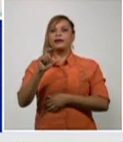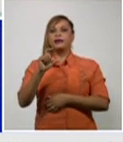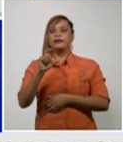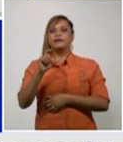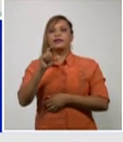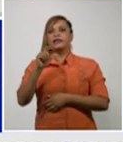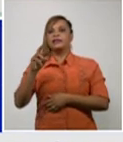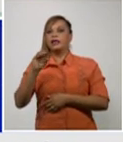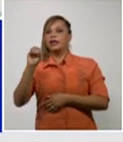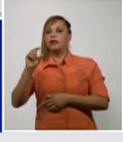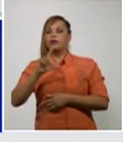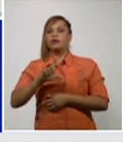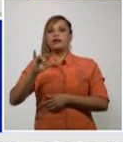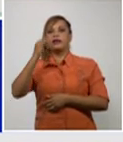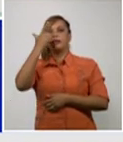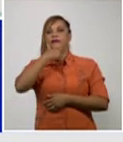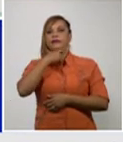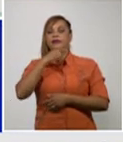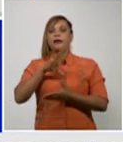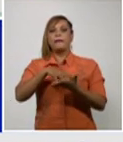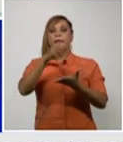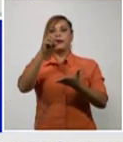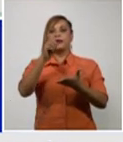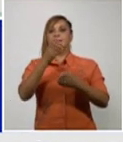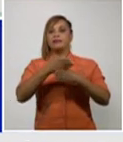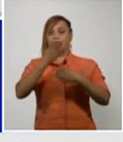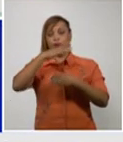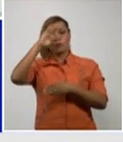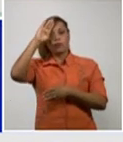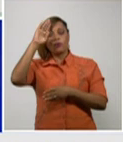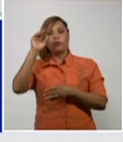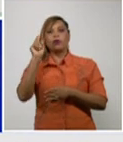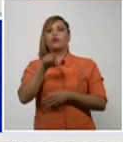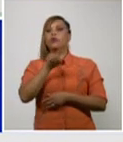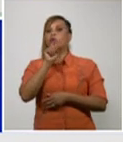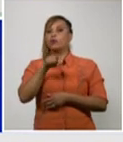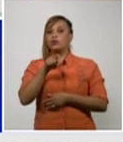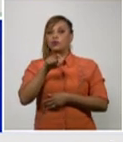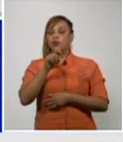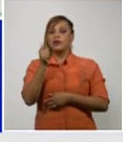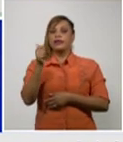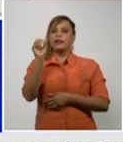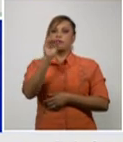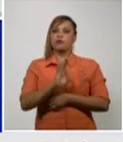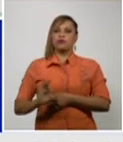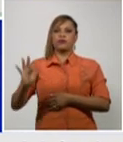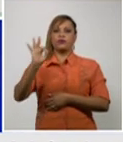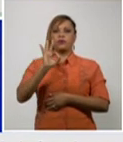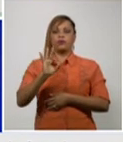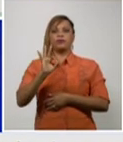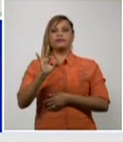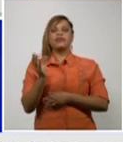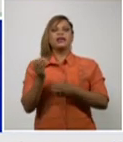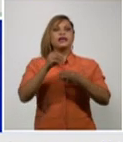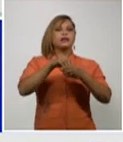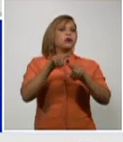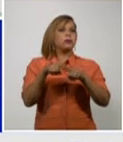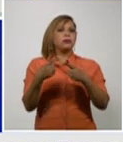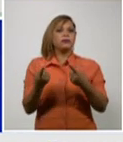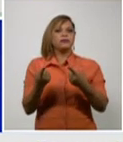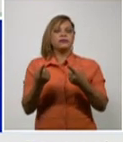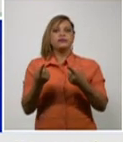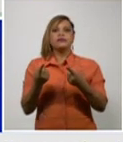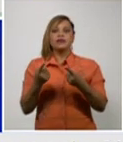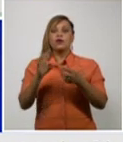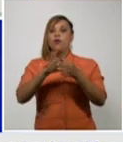La Liza Plaza Santiago de Cuba Cotorro y 10 de octubre el que se incorpora en el caso de